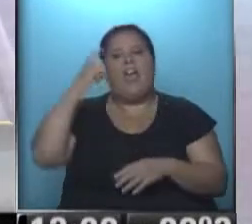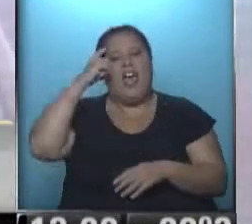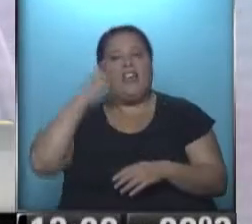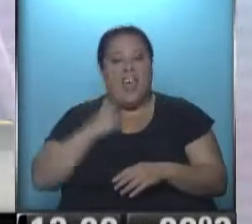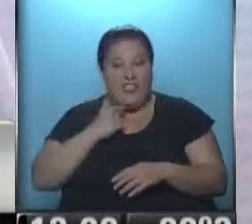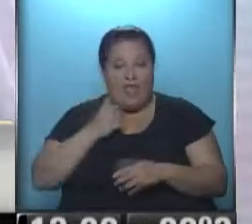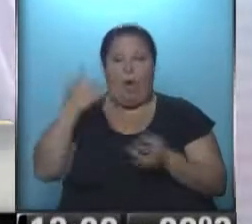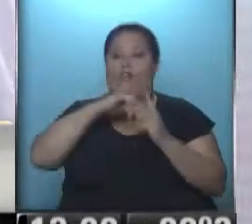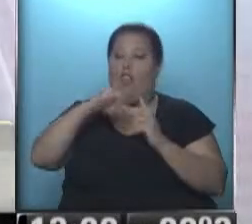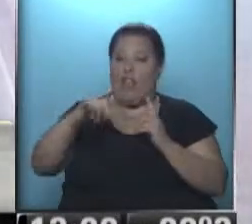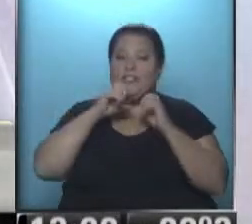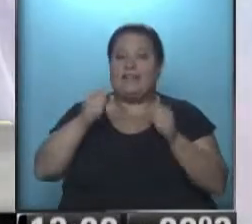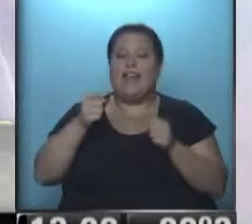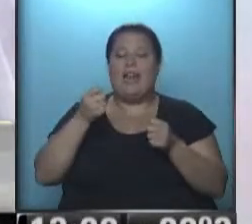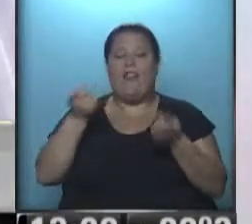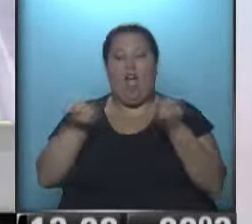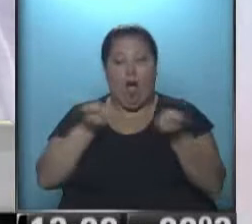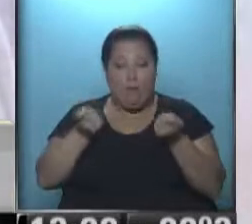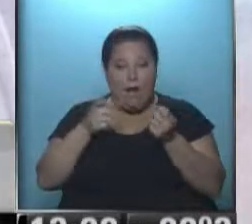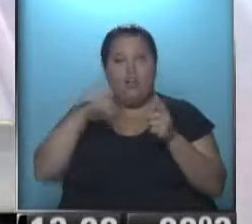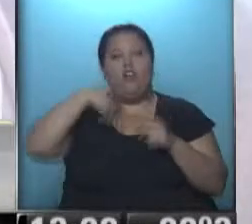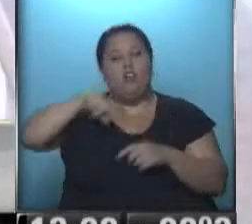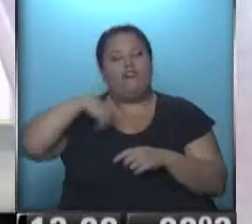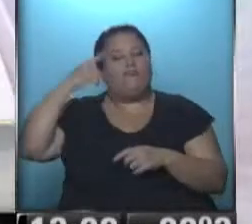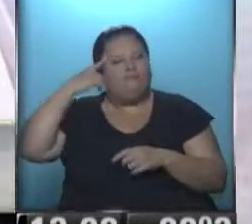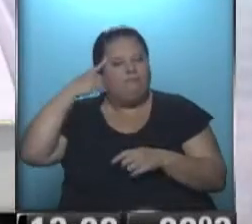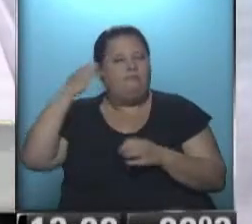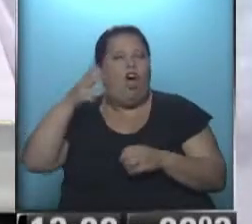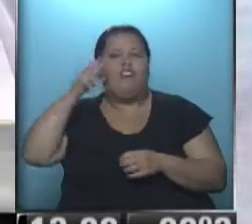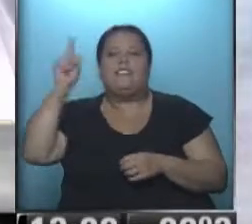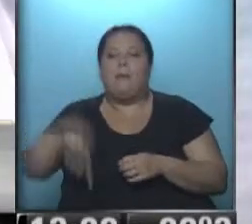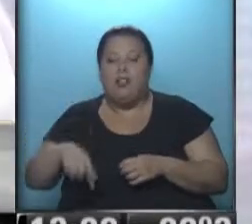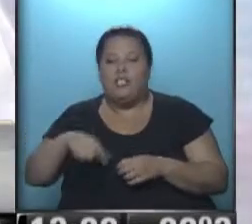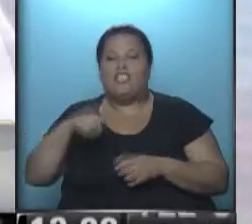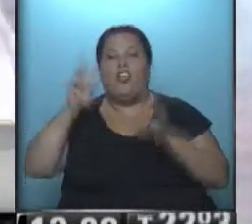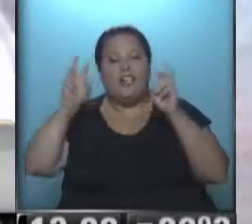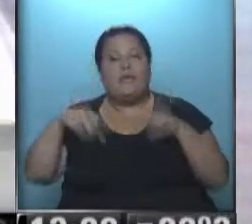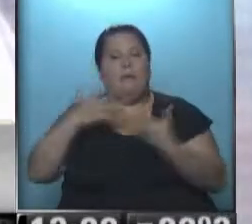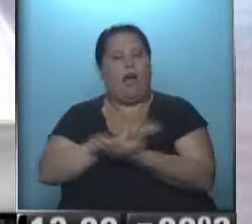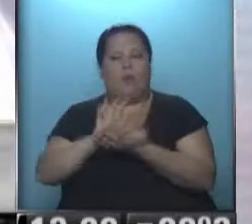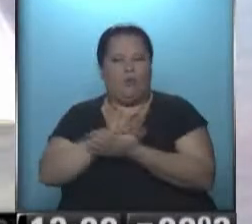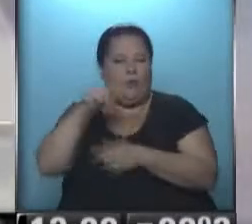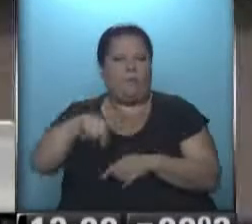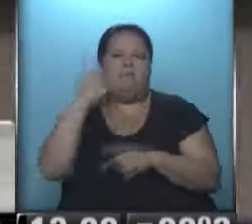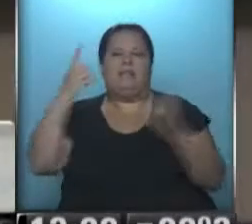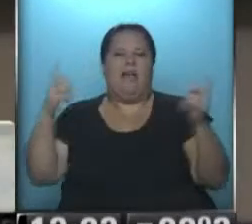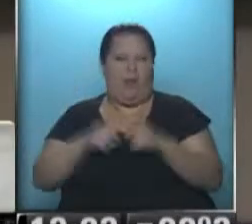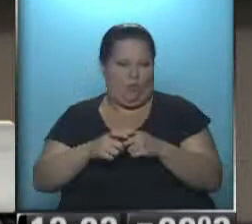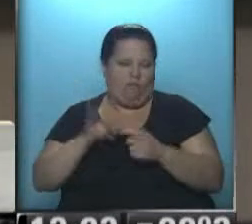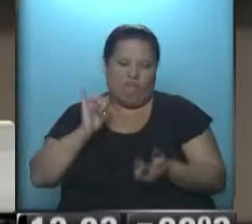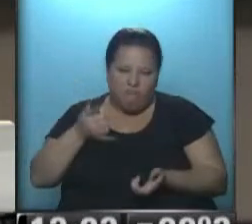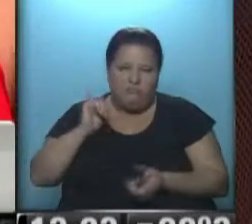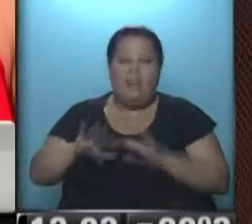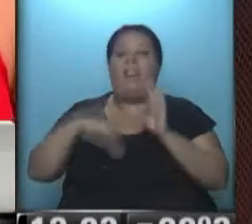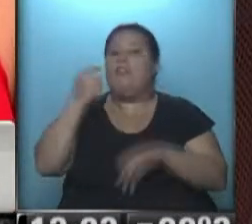días a partir de la denuncia de la Secretaría de Comercio y nosotros confiamos en que el 80% de los casos se van a resolver en esa audiencia. En esa primera instancia, claro.